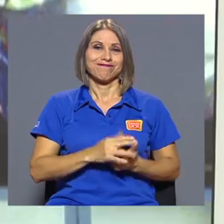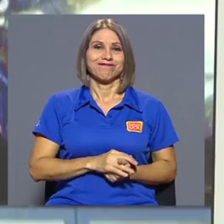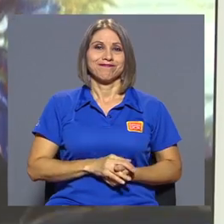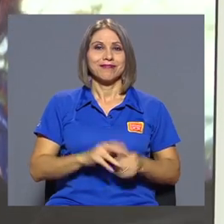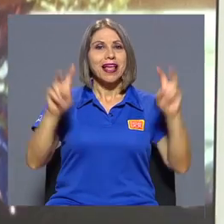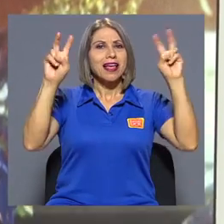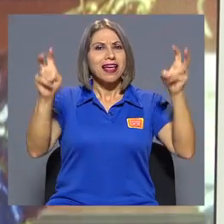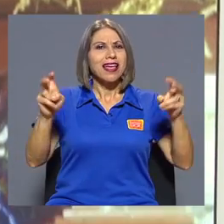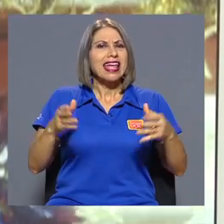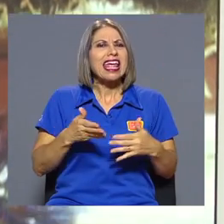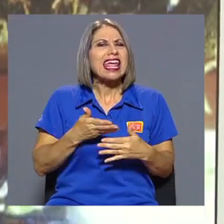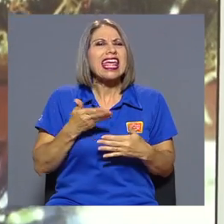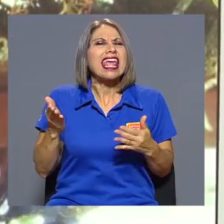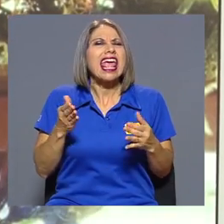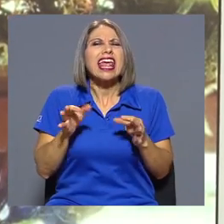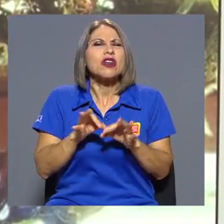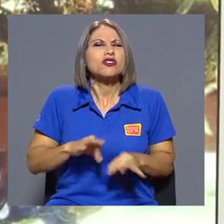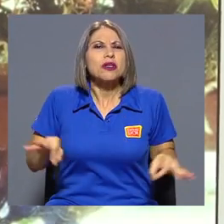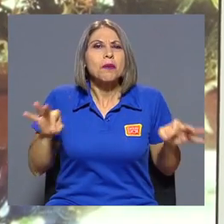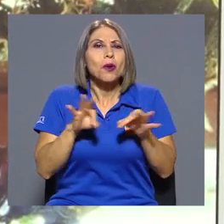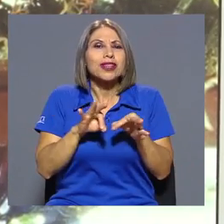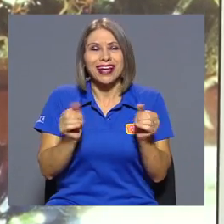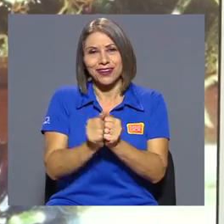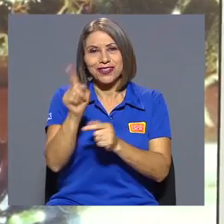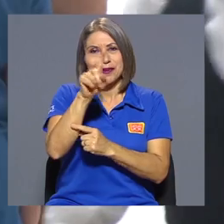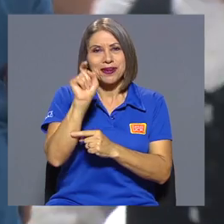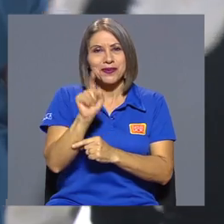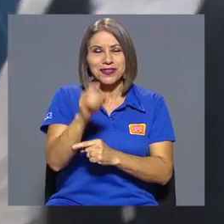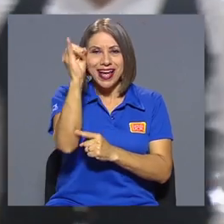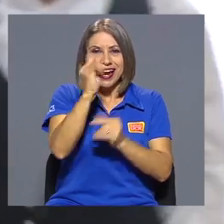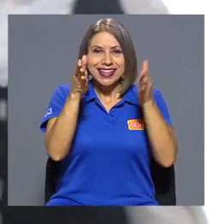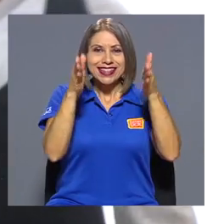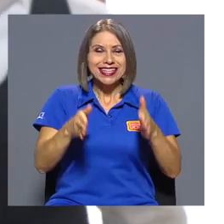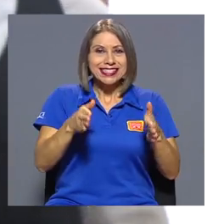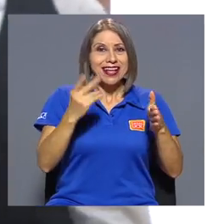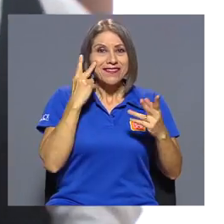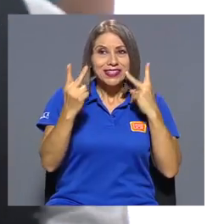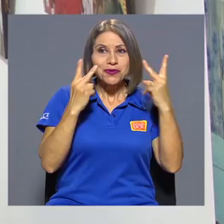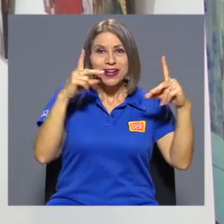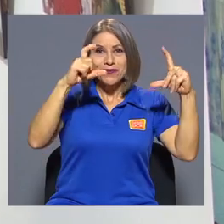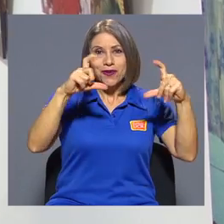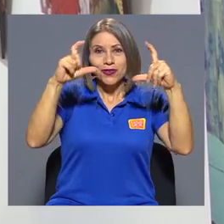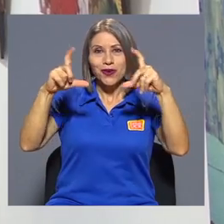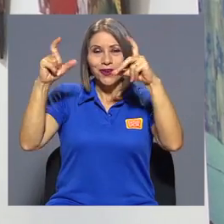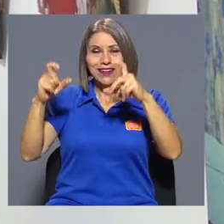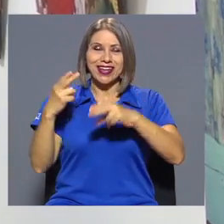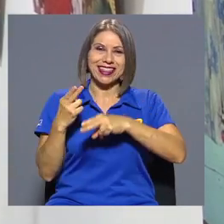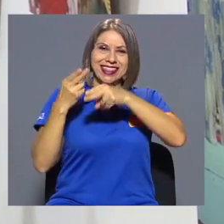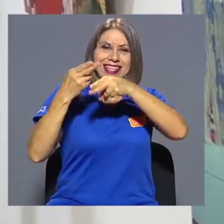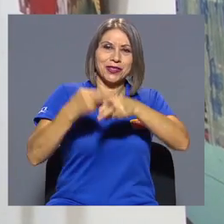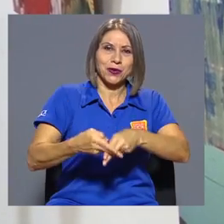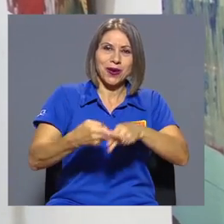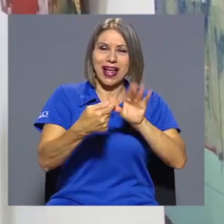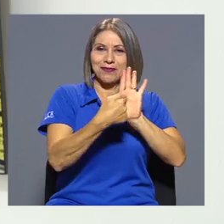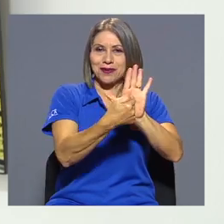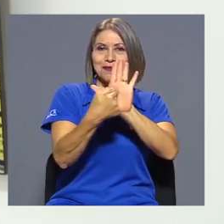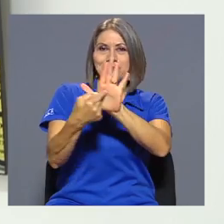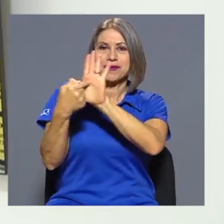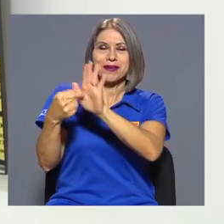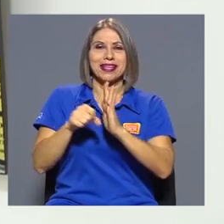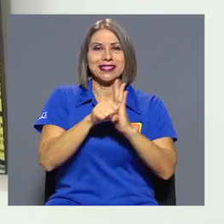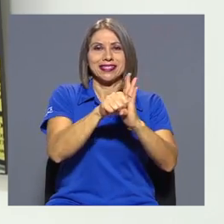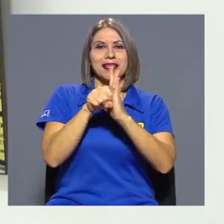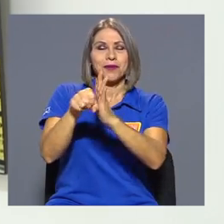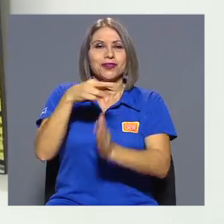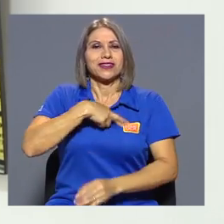¿Qué nos importa? Con esta pregunta la artista visual y fotógrafa Victoria Cabezas titula una exploración de símbolos